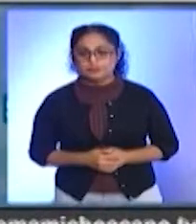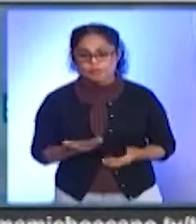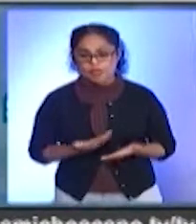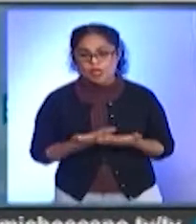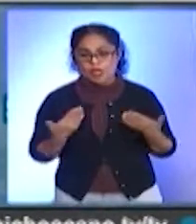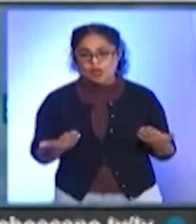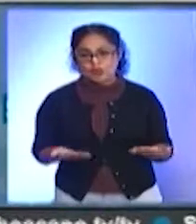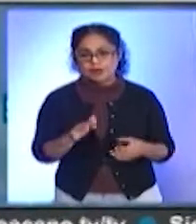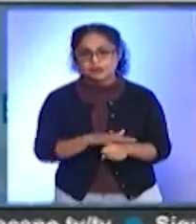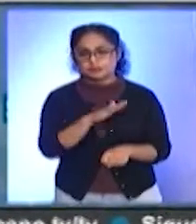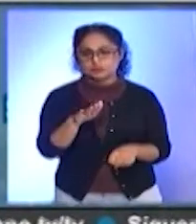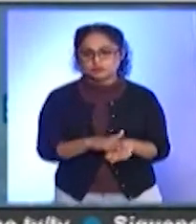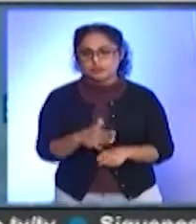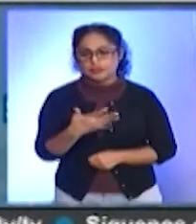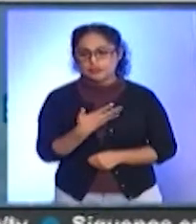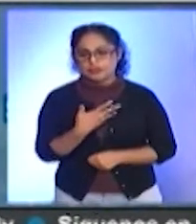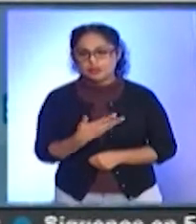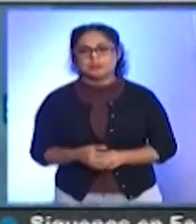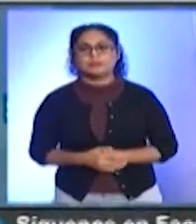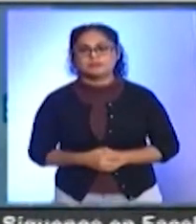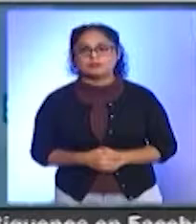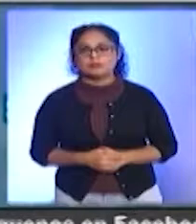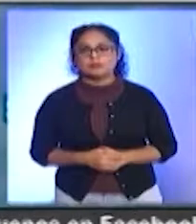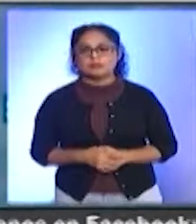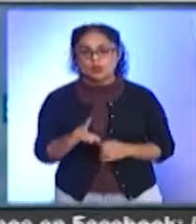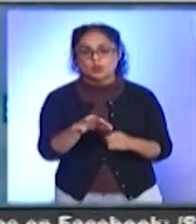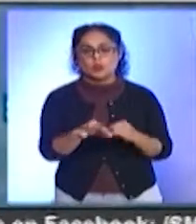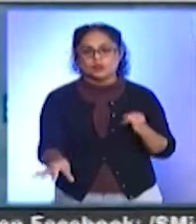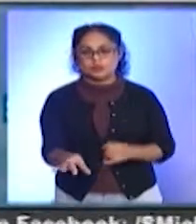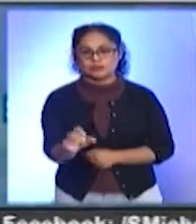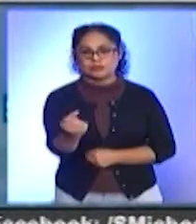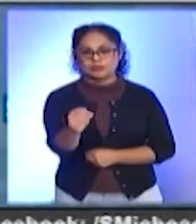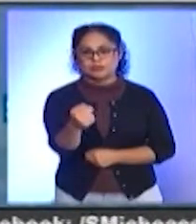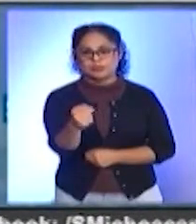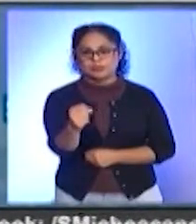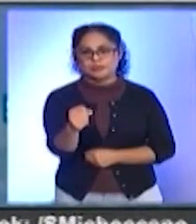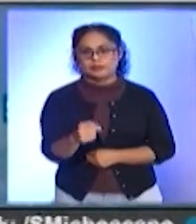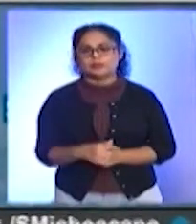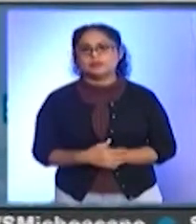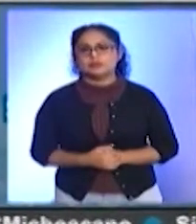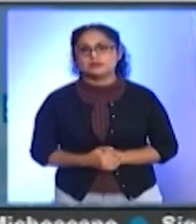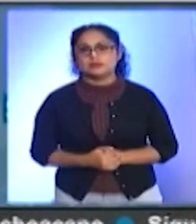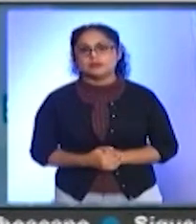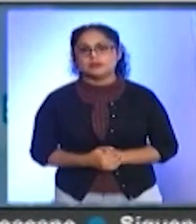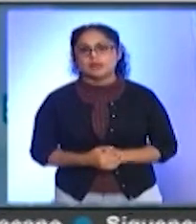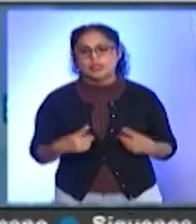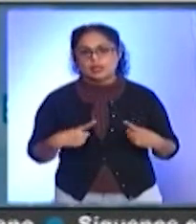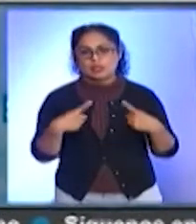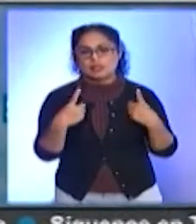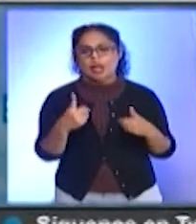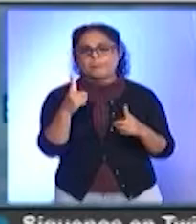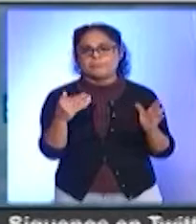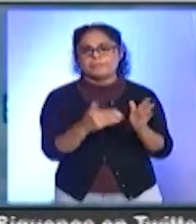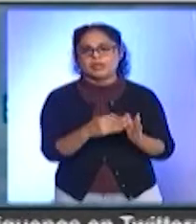administración de aquí al día último de septiembre se le otorgarían 1